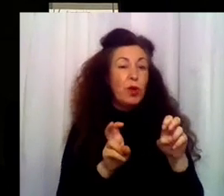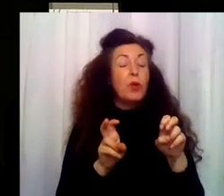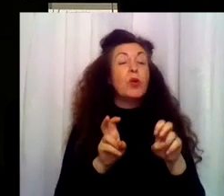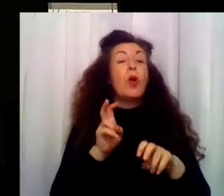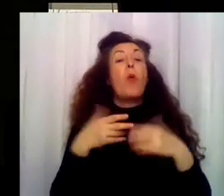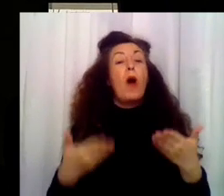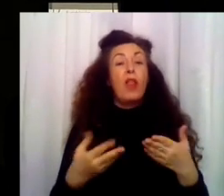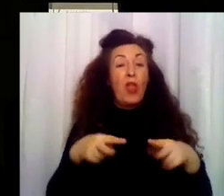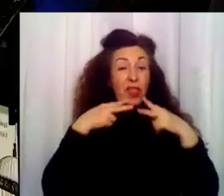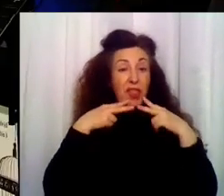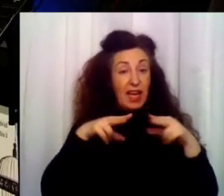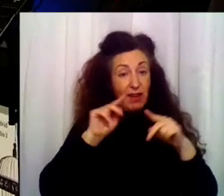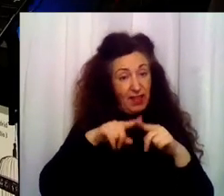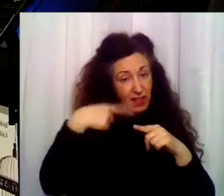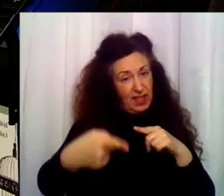luz.